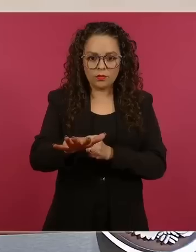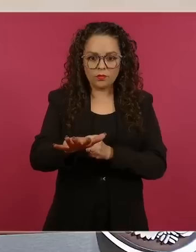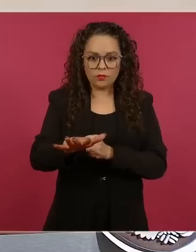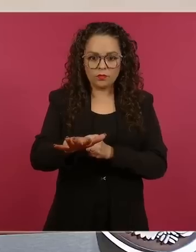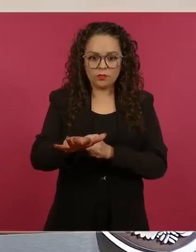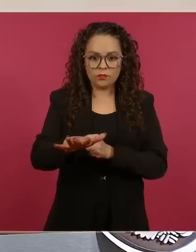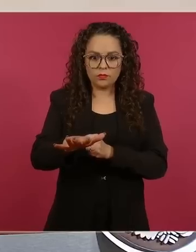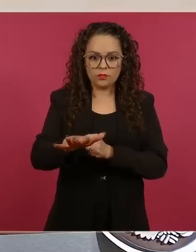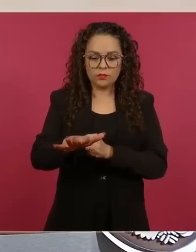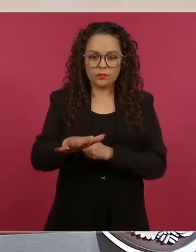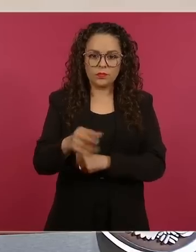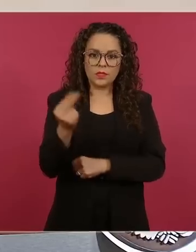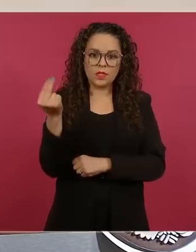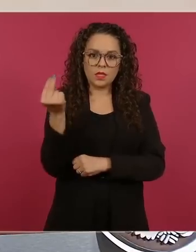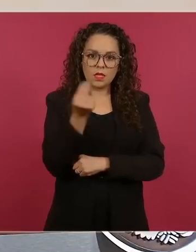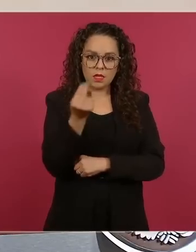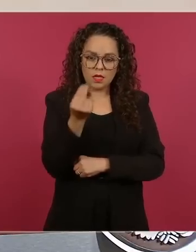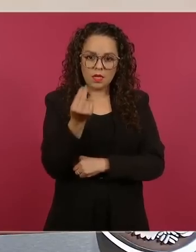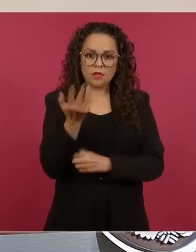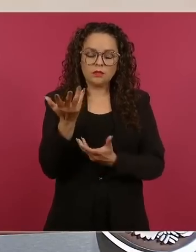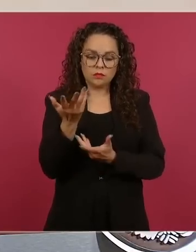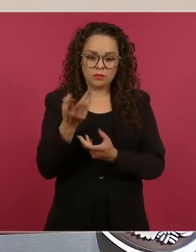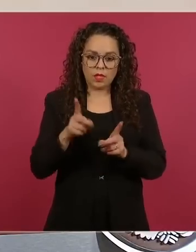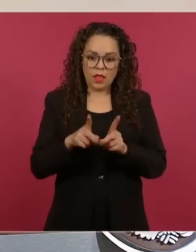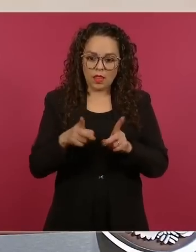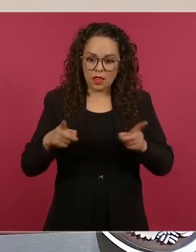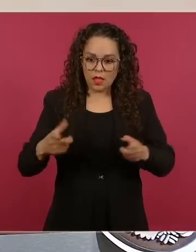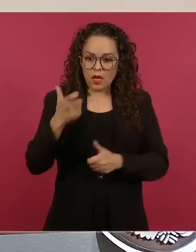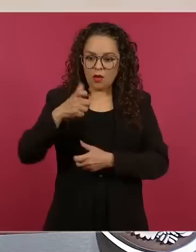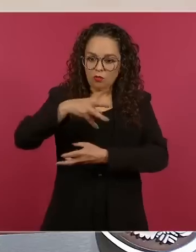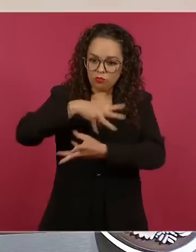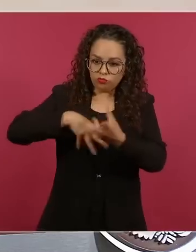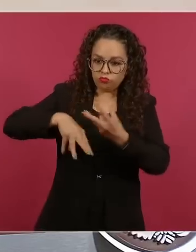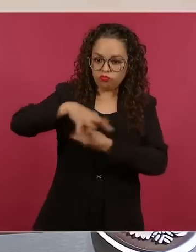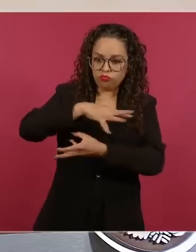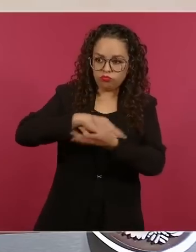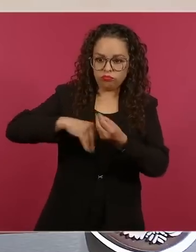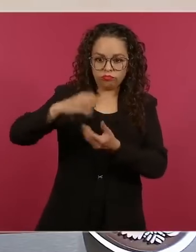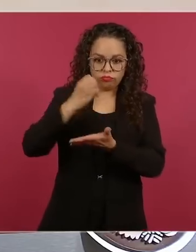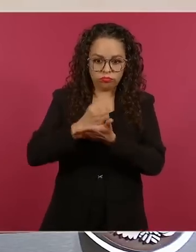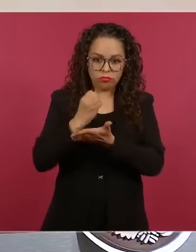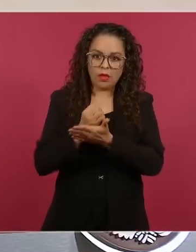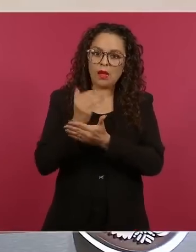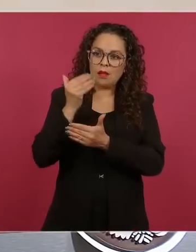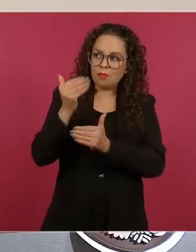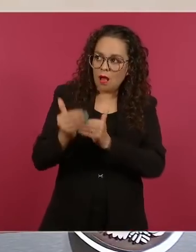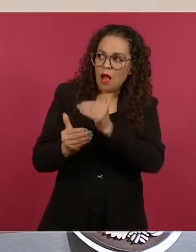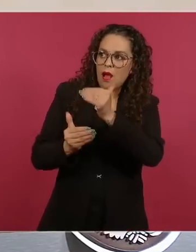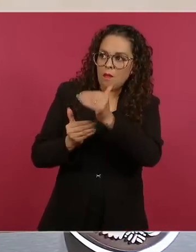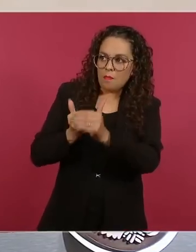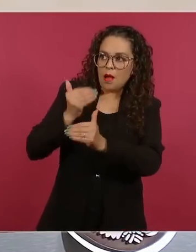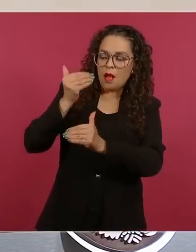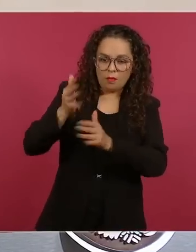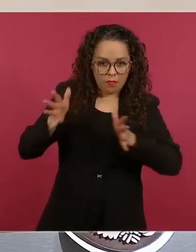el crecimiento, porque si no estamos hablando de que